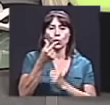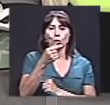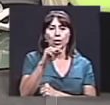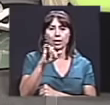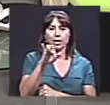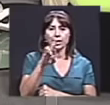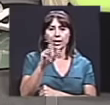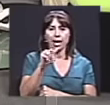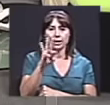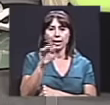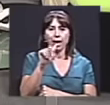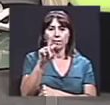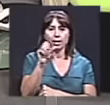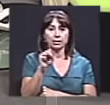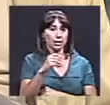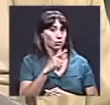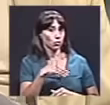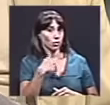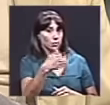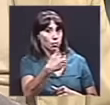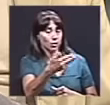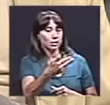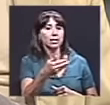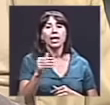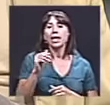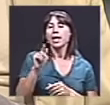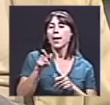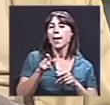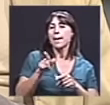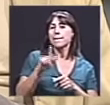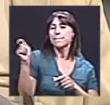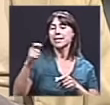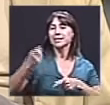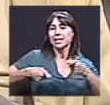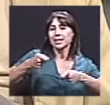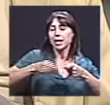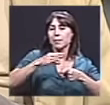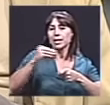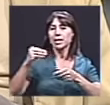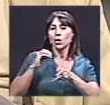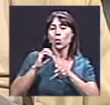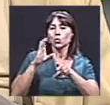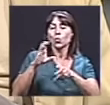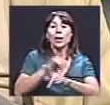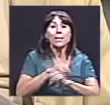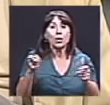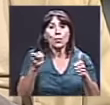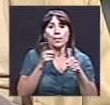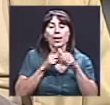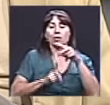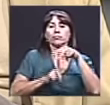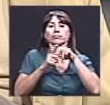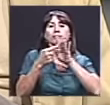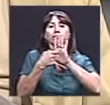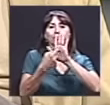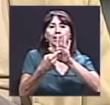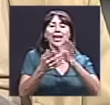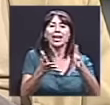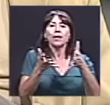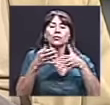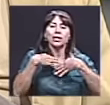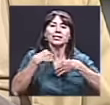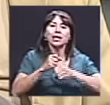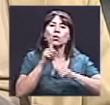Eso sería en septiembre y octubre. Ok. Pero el estreno queremos hacerlo en un lugar que